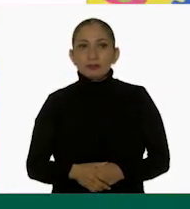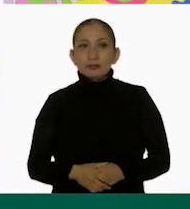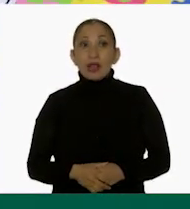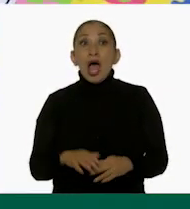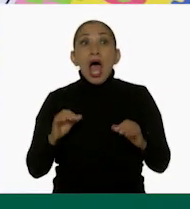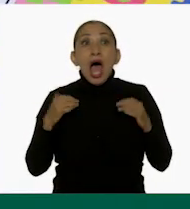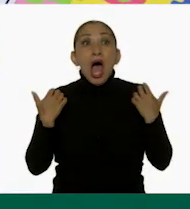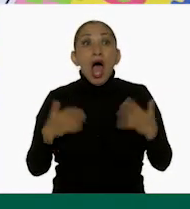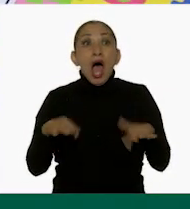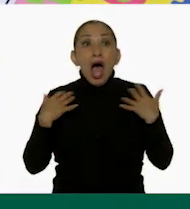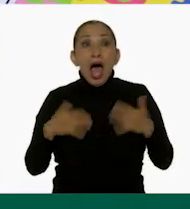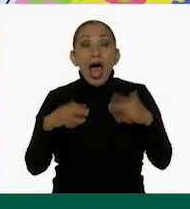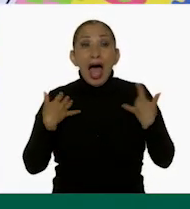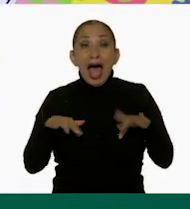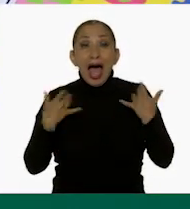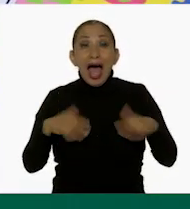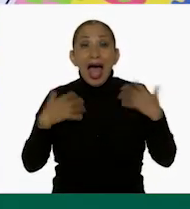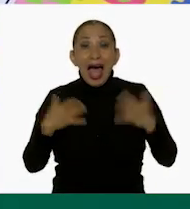¡Oh!